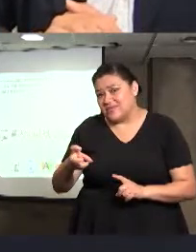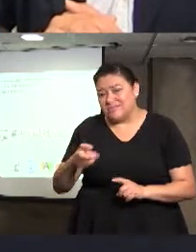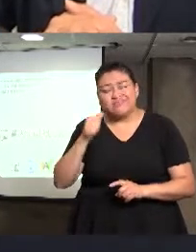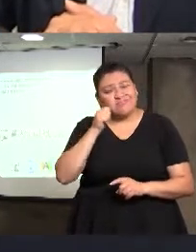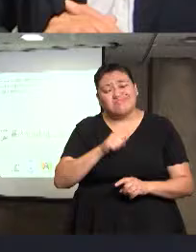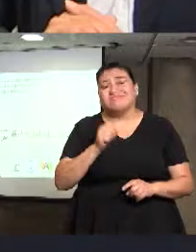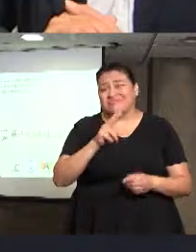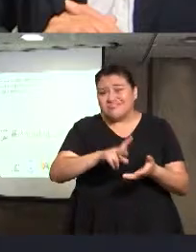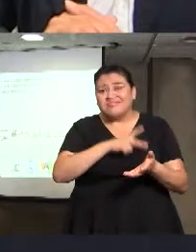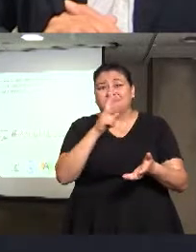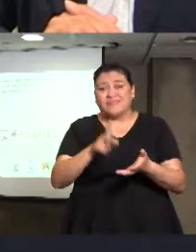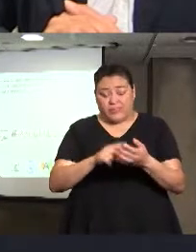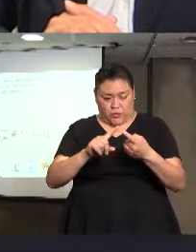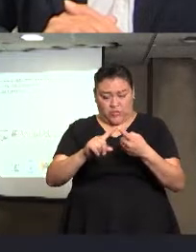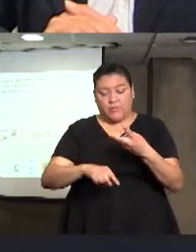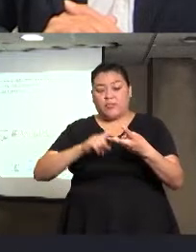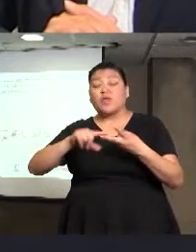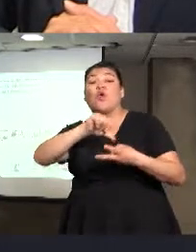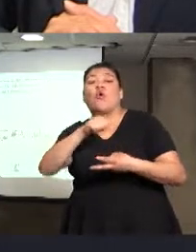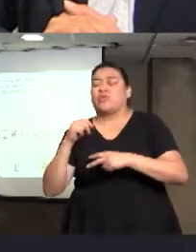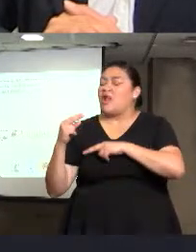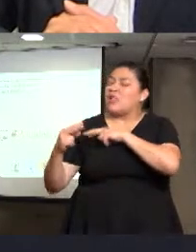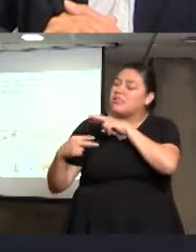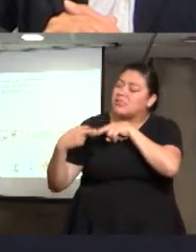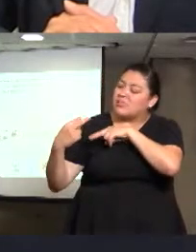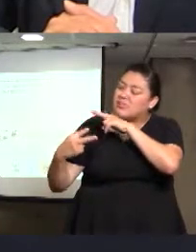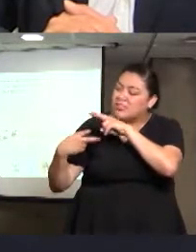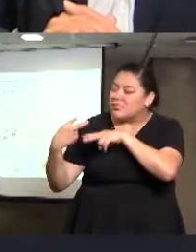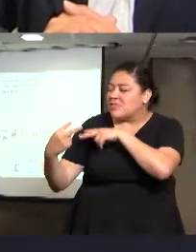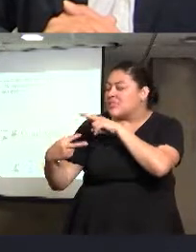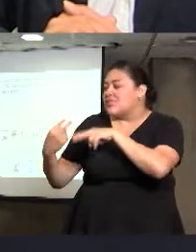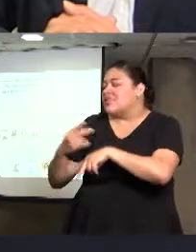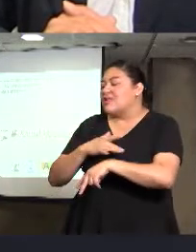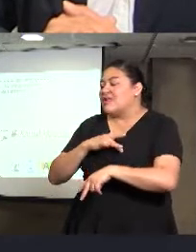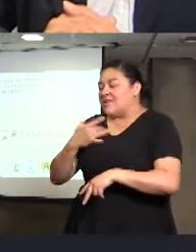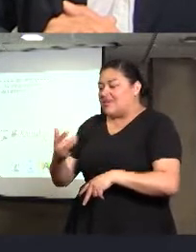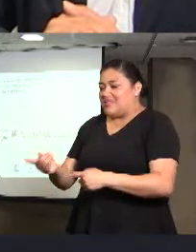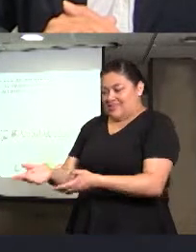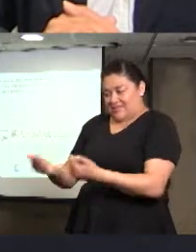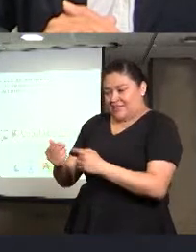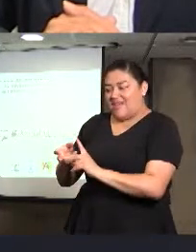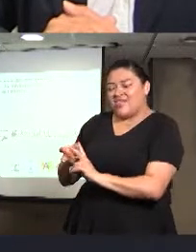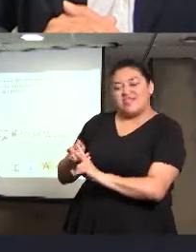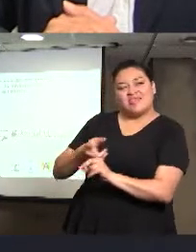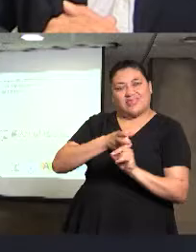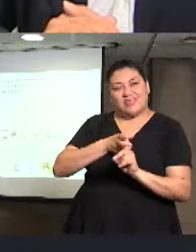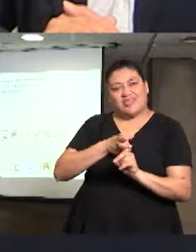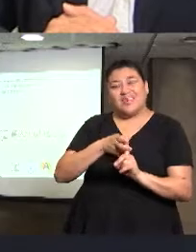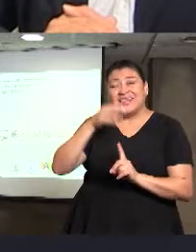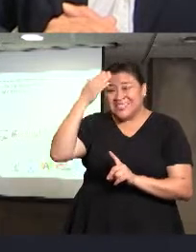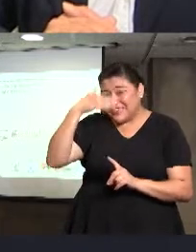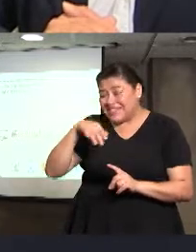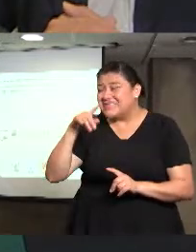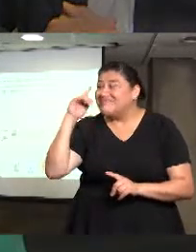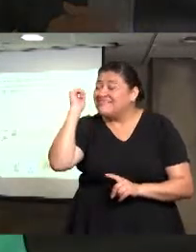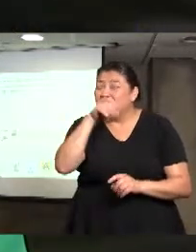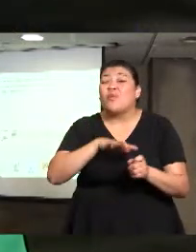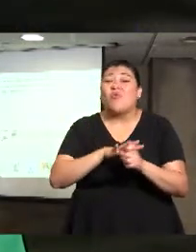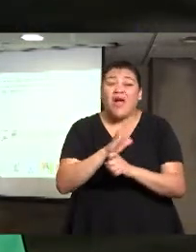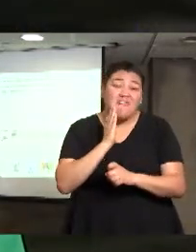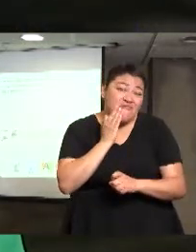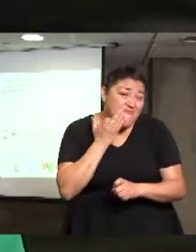enganche, que es el enamoramiento, que se ha potenciado con el uso de las redes sociales, a través de un perfil falso,